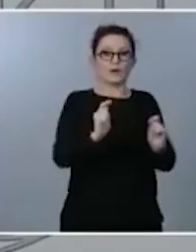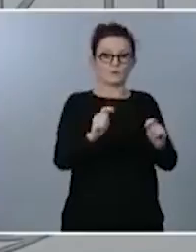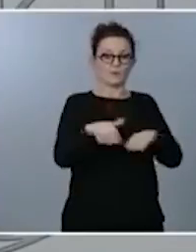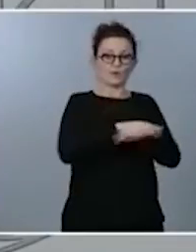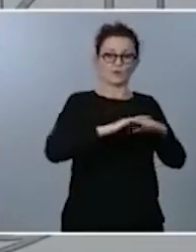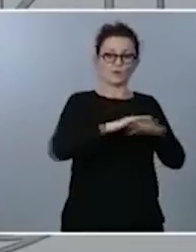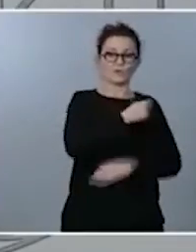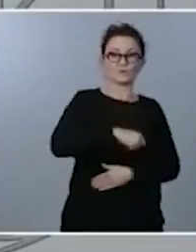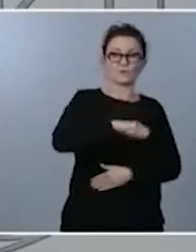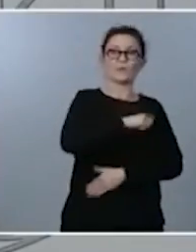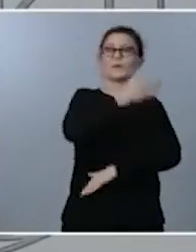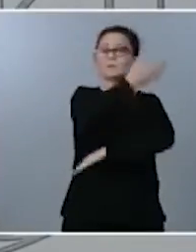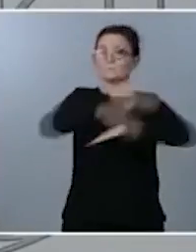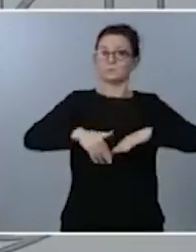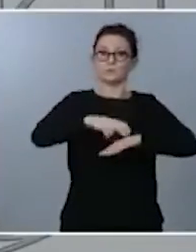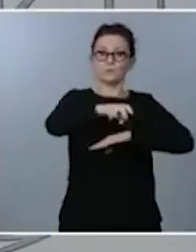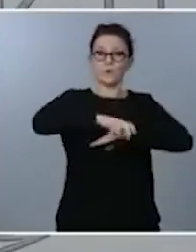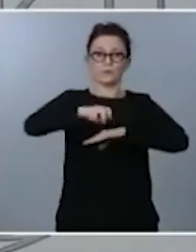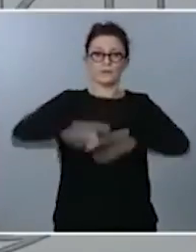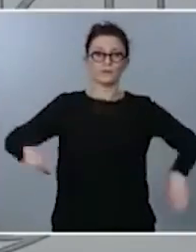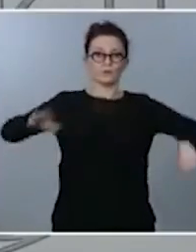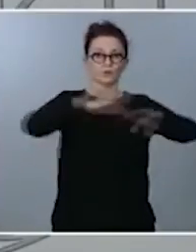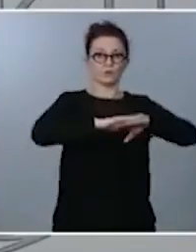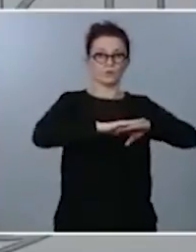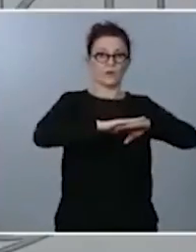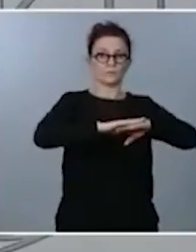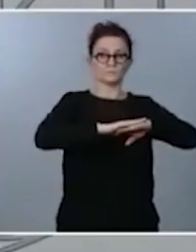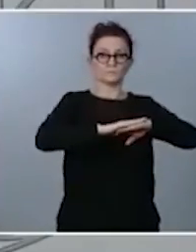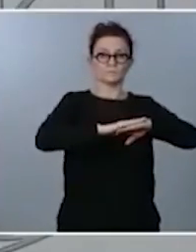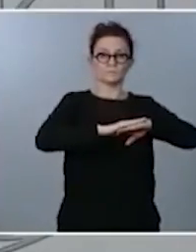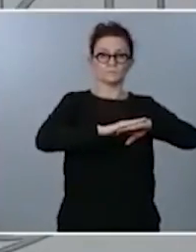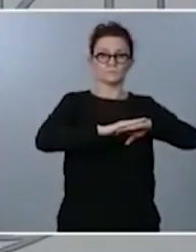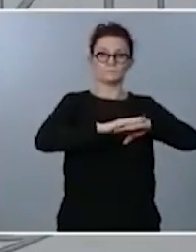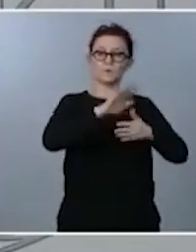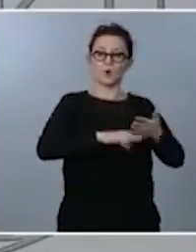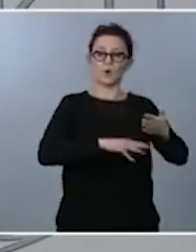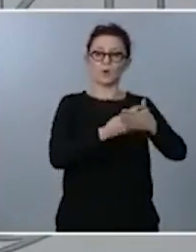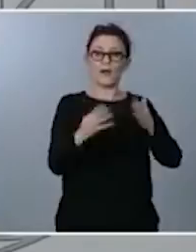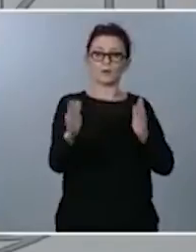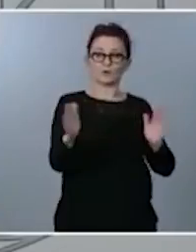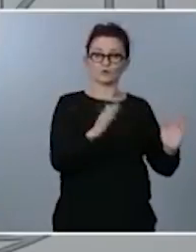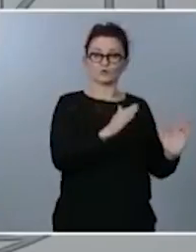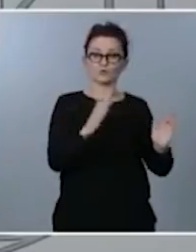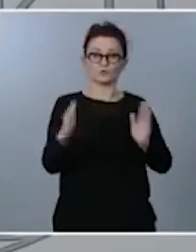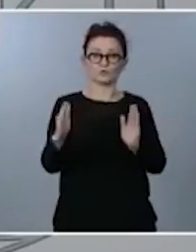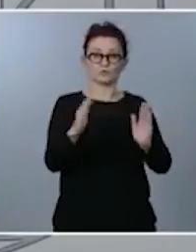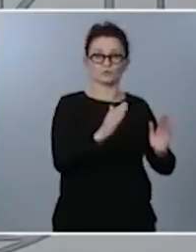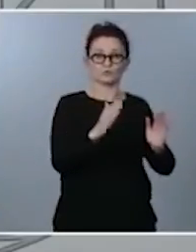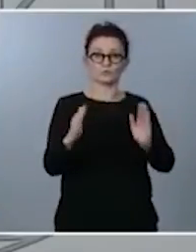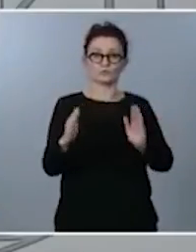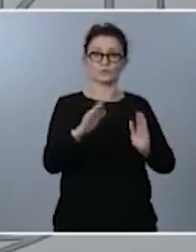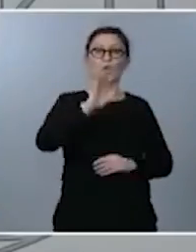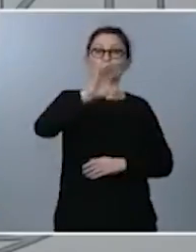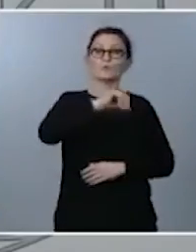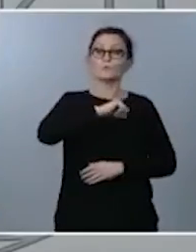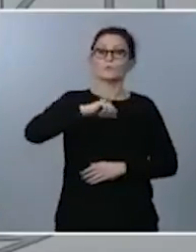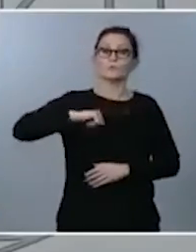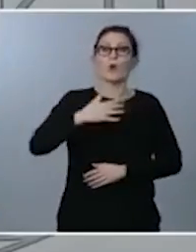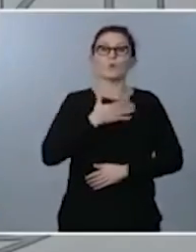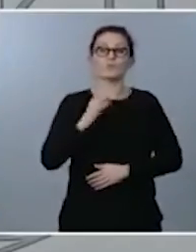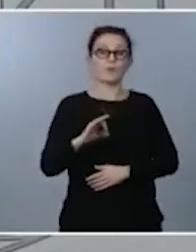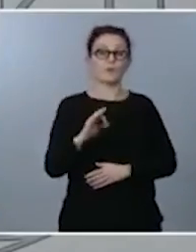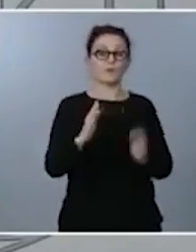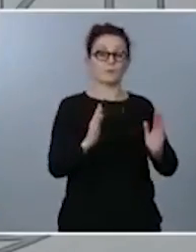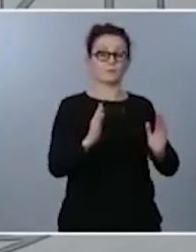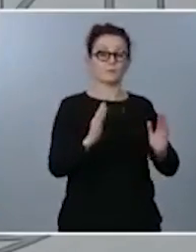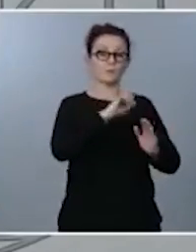limitación a la movilidad nocturna en unos horarios en los que las comunidades autónomas podían incorporar hora arriba hora abajo